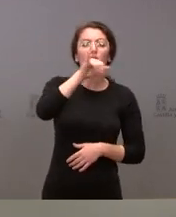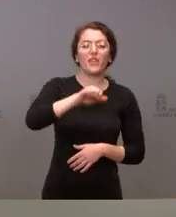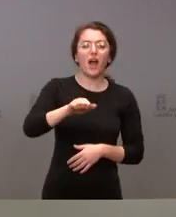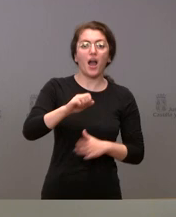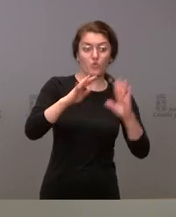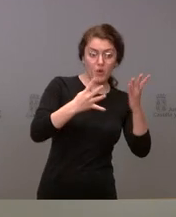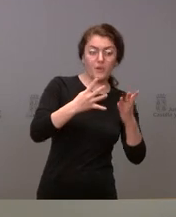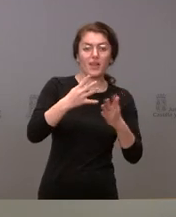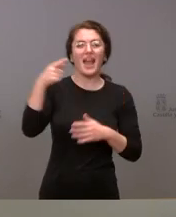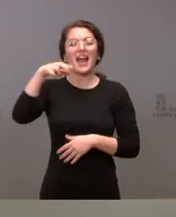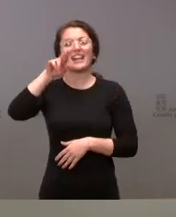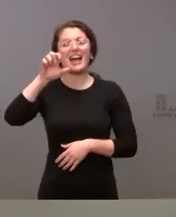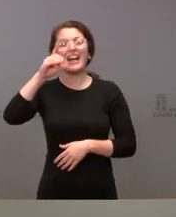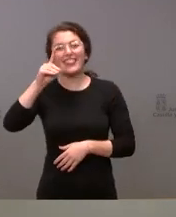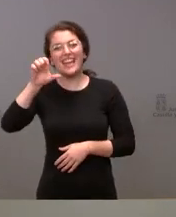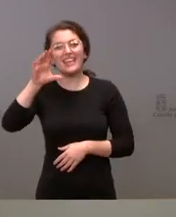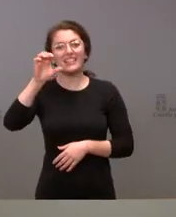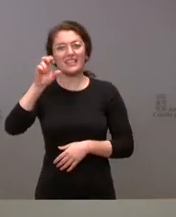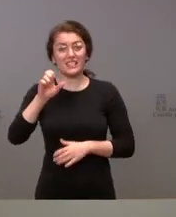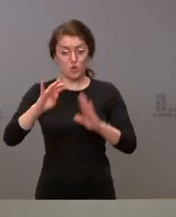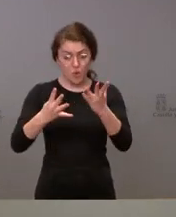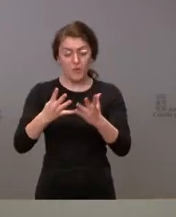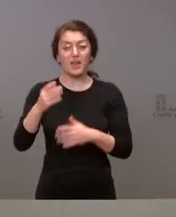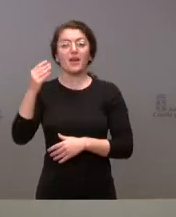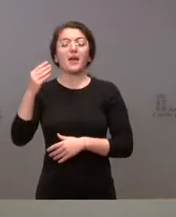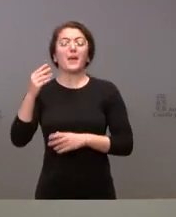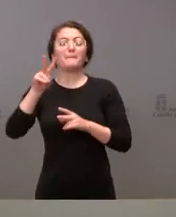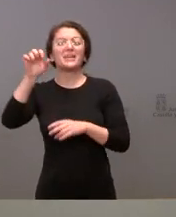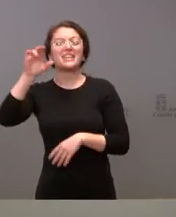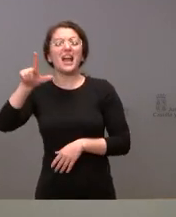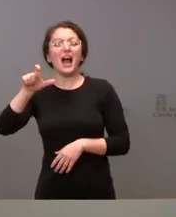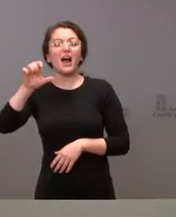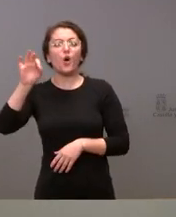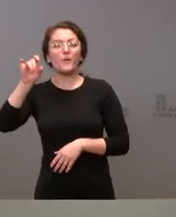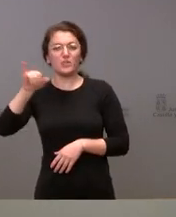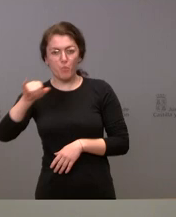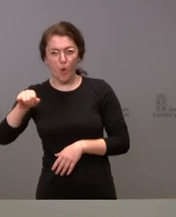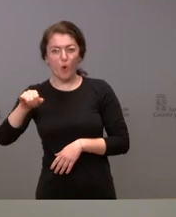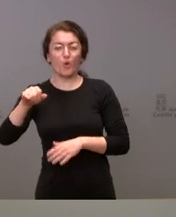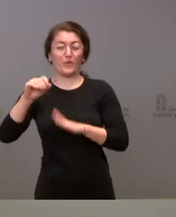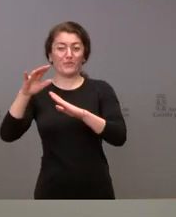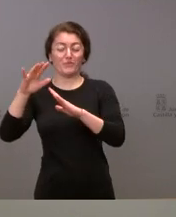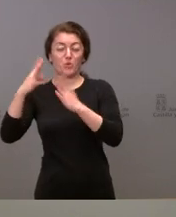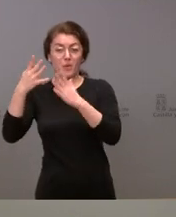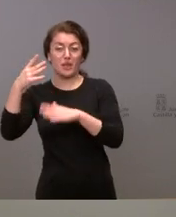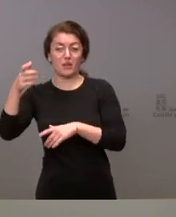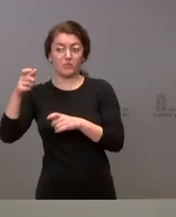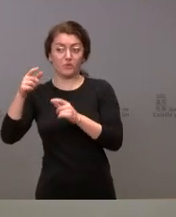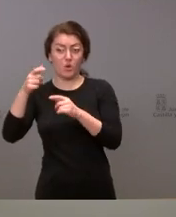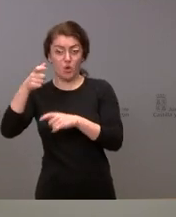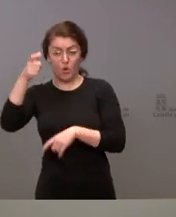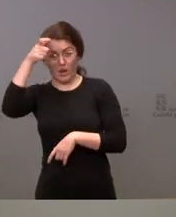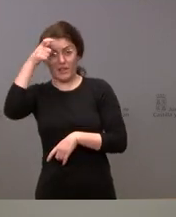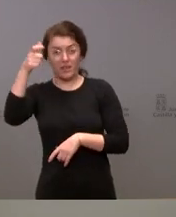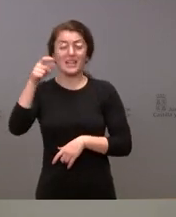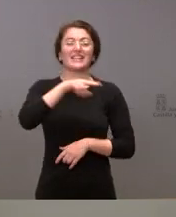19 localidades Villa Obispo de Otero once localidades Isagún cinco localidades por tanto aproximadamente